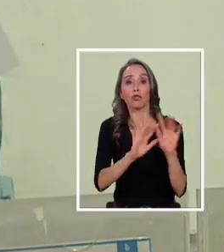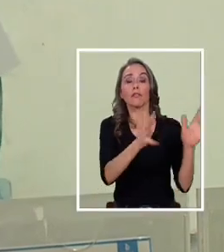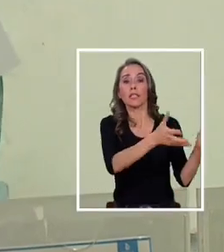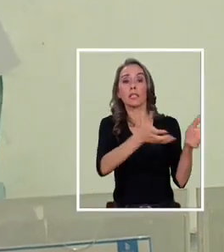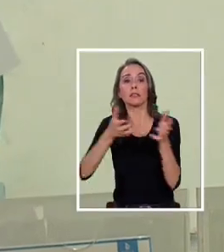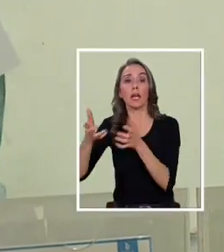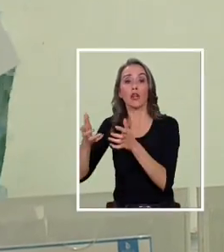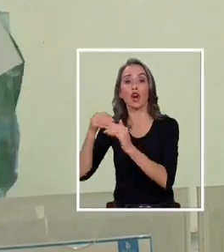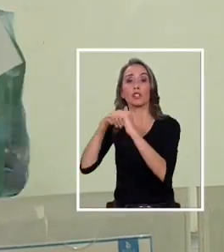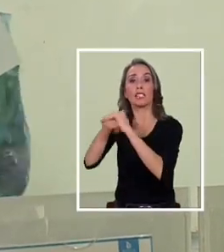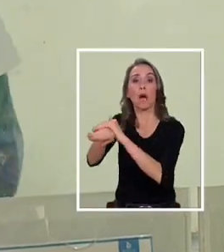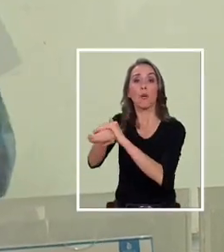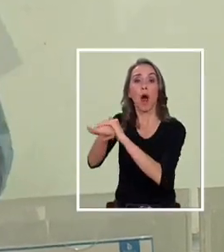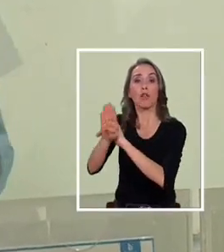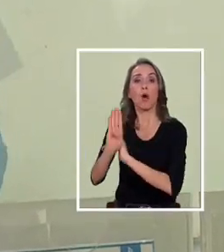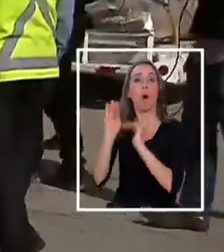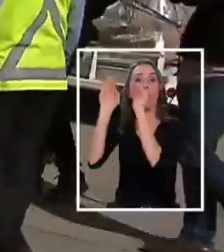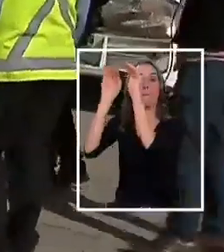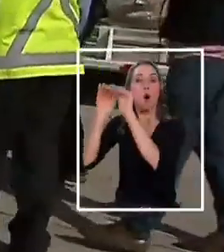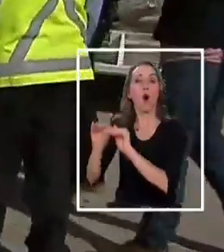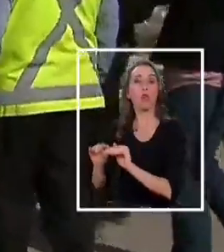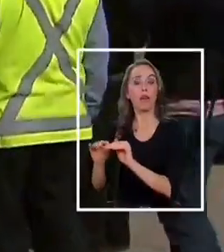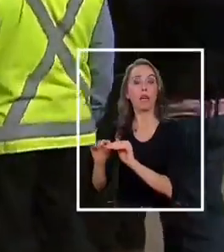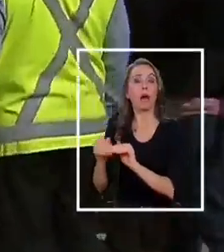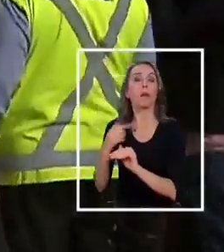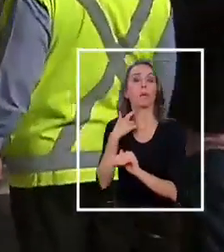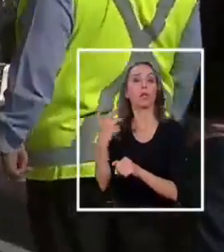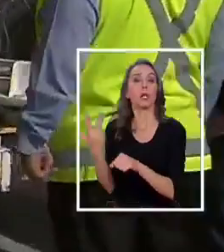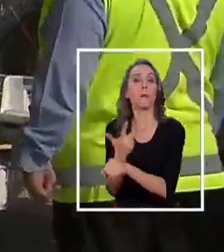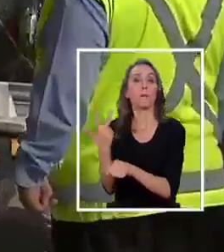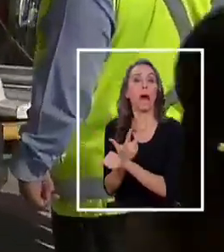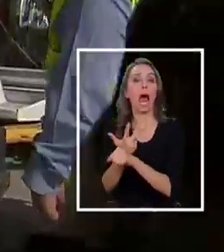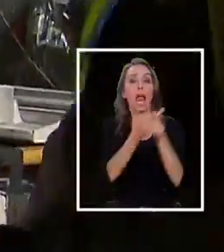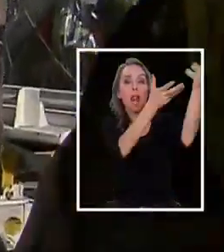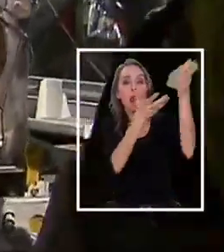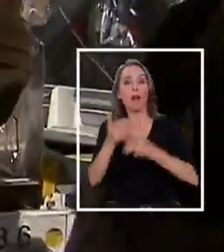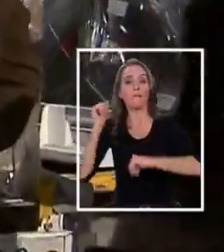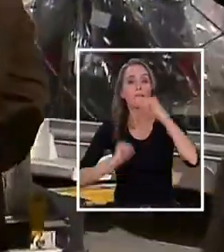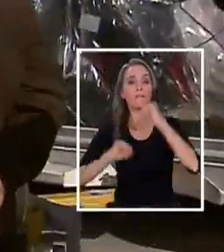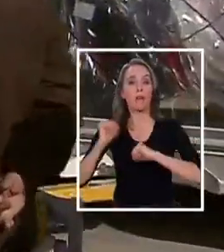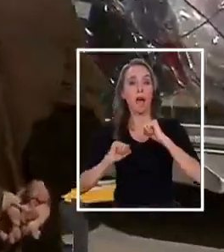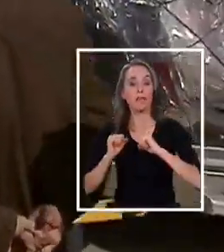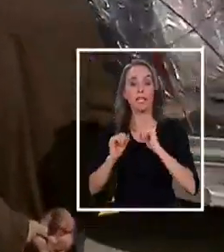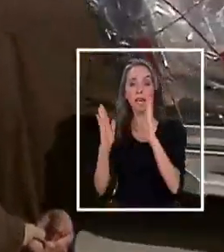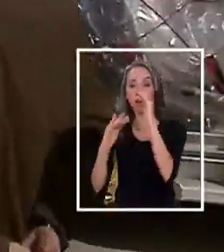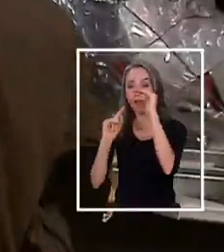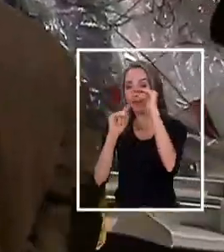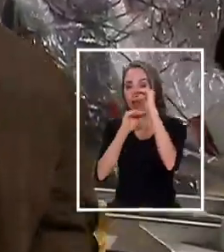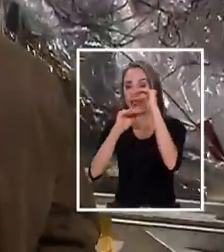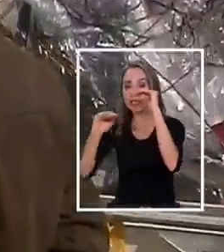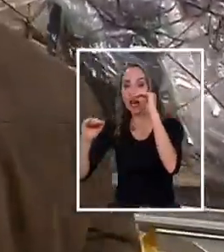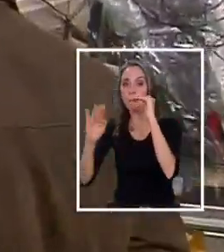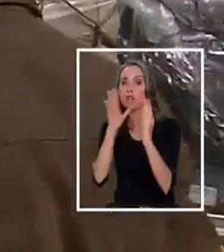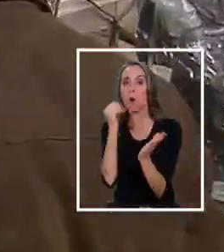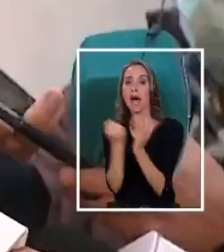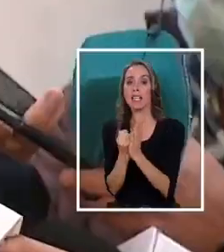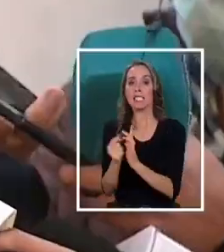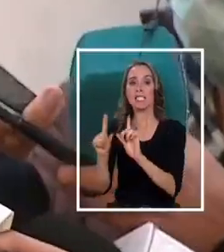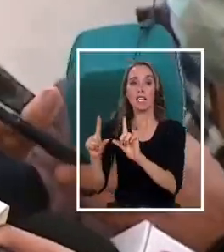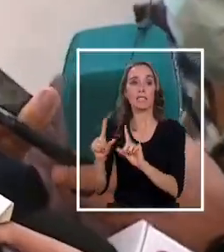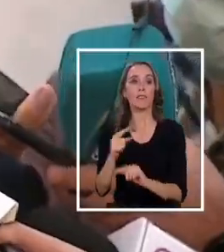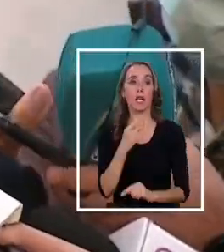o simplemente almacenados en una bodega debido a defectos de fábrica, inestabilidad y no certificación.